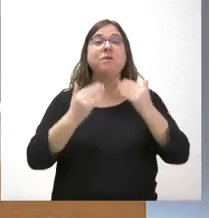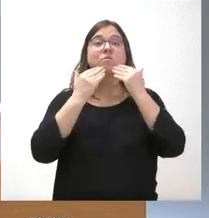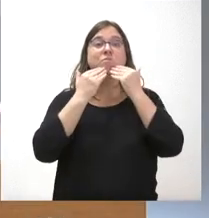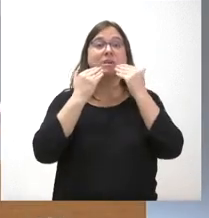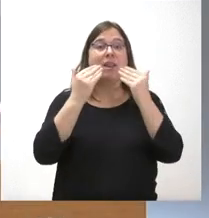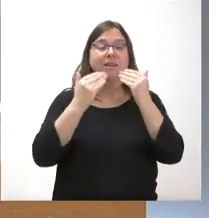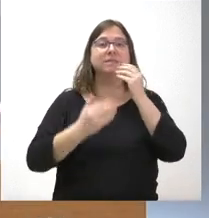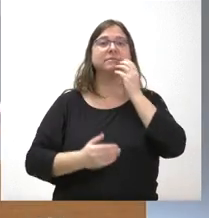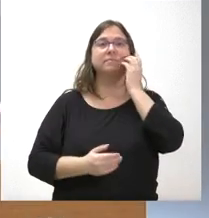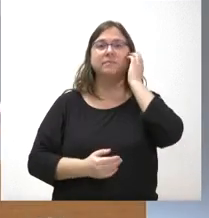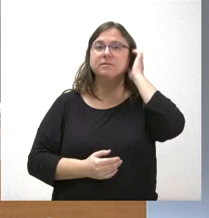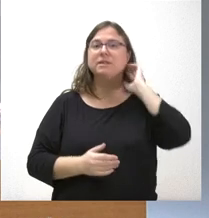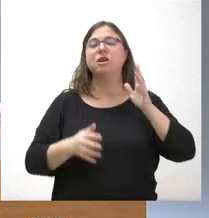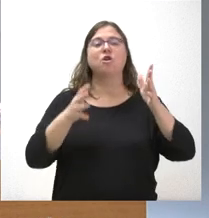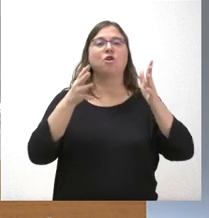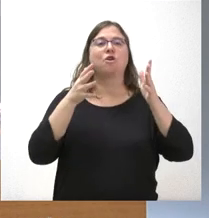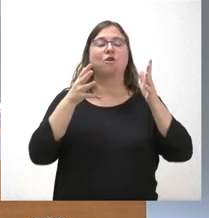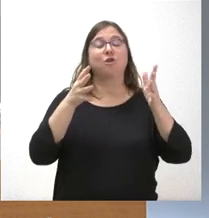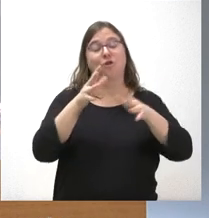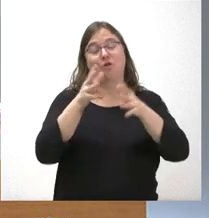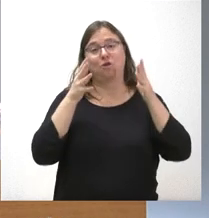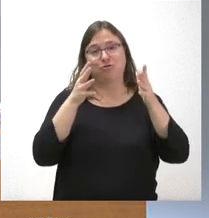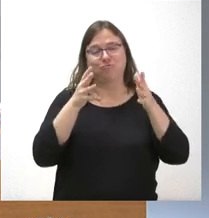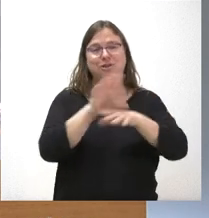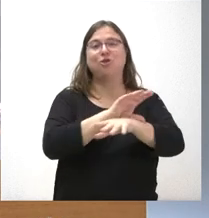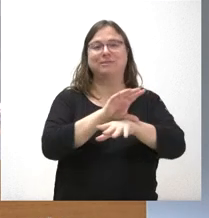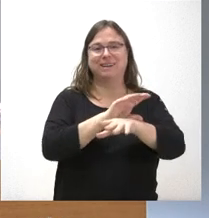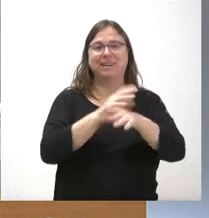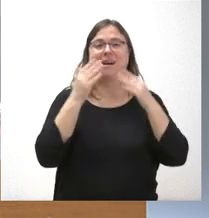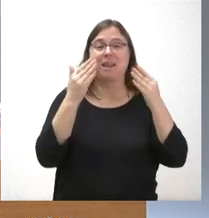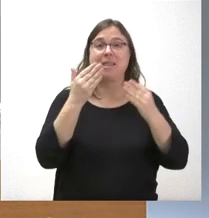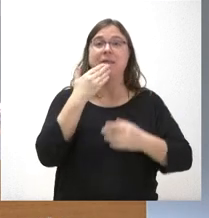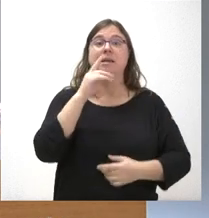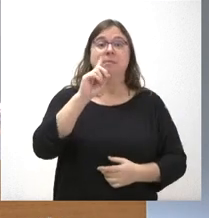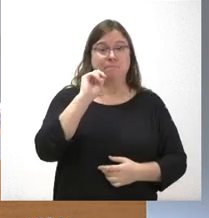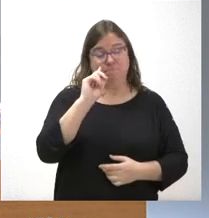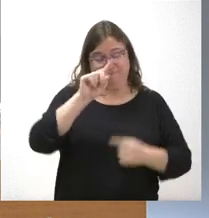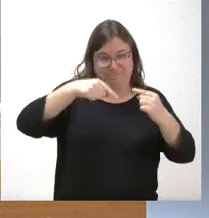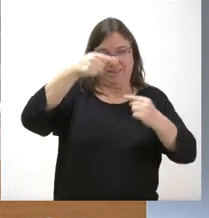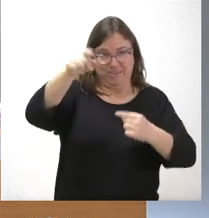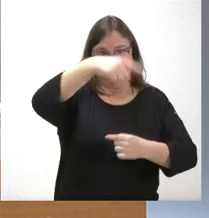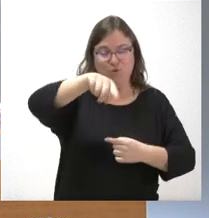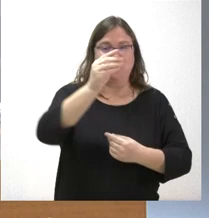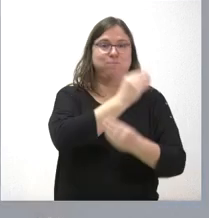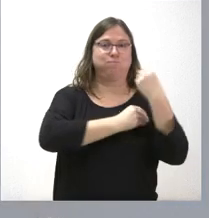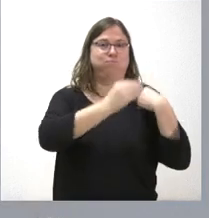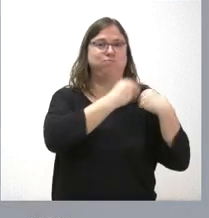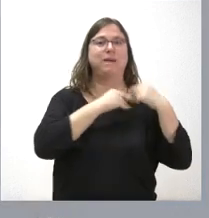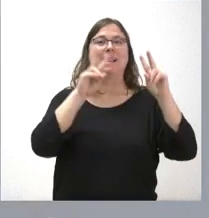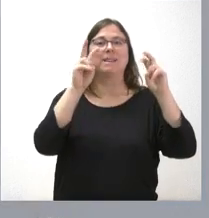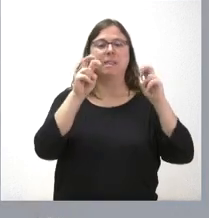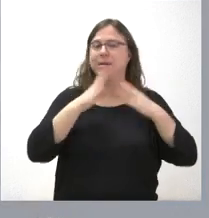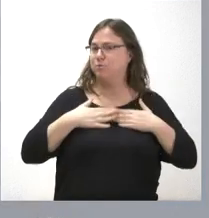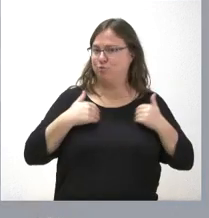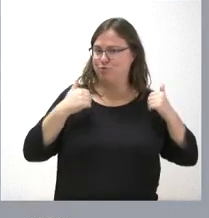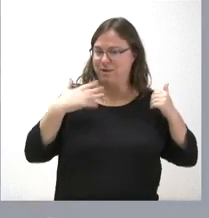consejera. Antes de dar la ocasión a que tengan la oportunidad de formular preguntas sobre este asunto, sobre cualquier